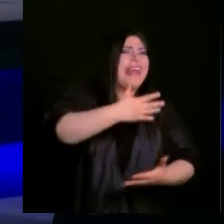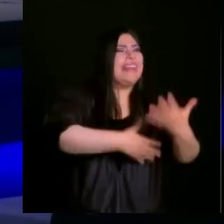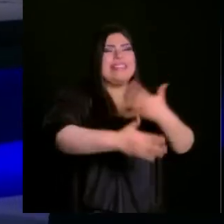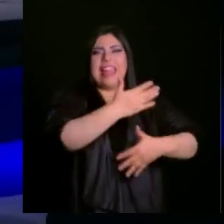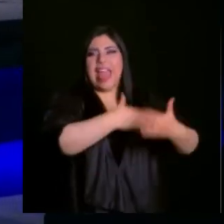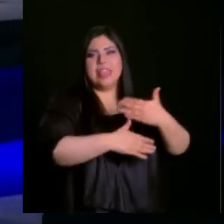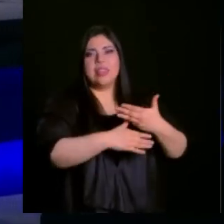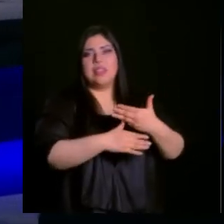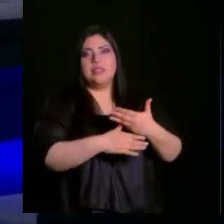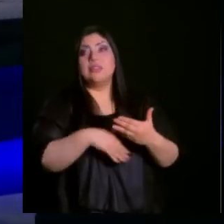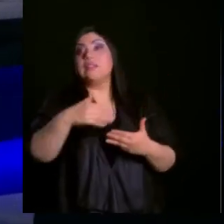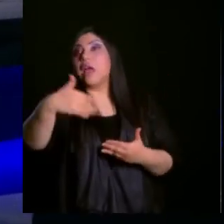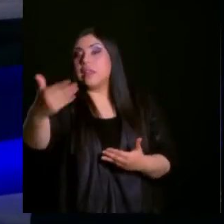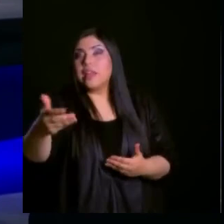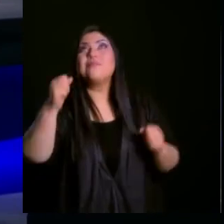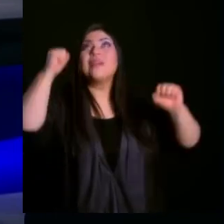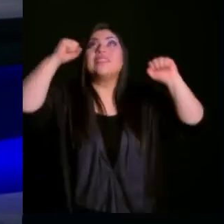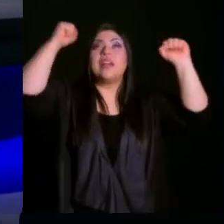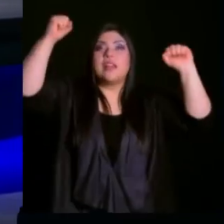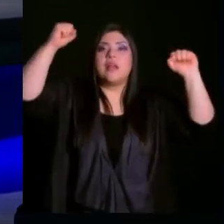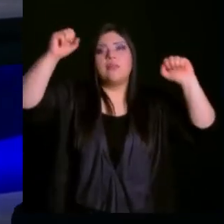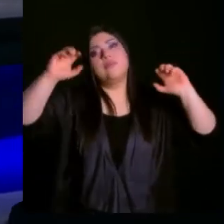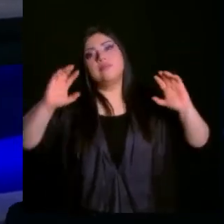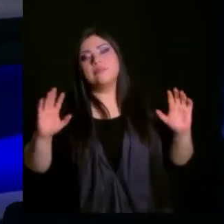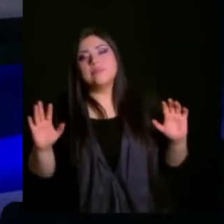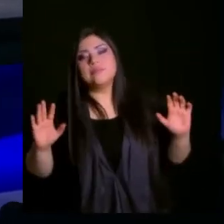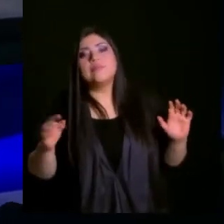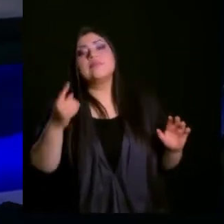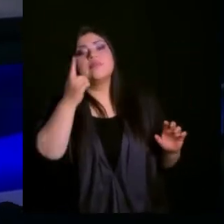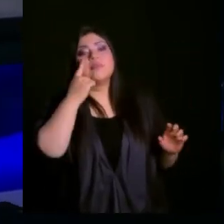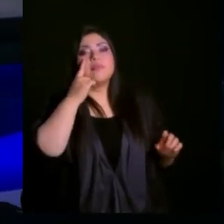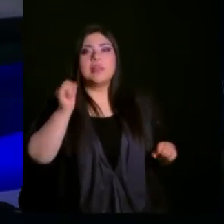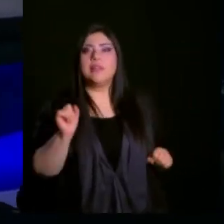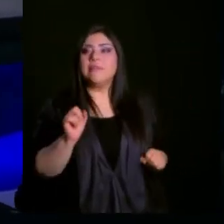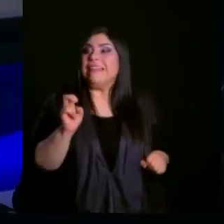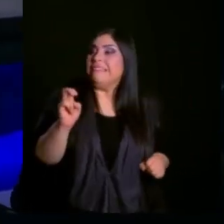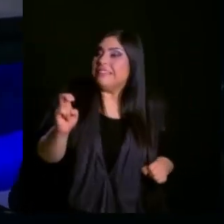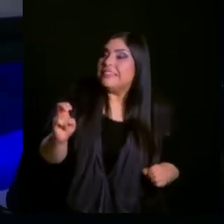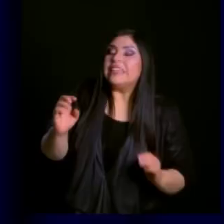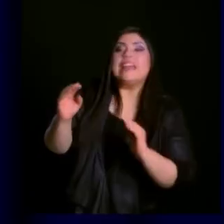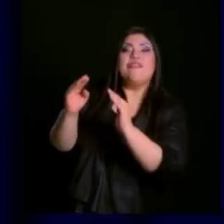No sé si me explico. Yo digo, si fuera la casa de Jesús, ¿le harías eso?